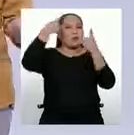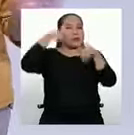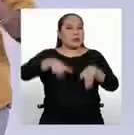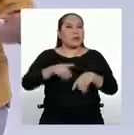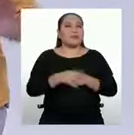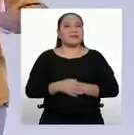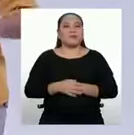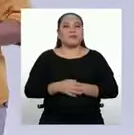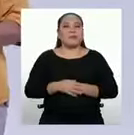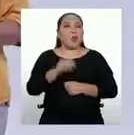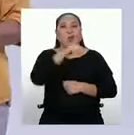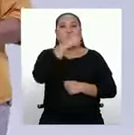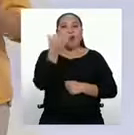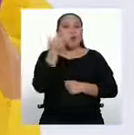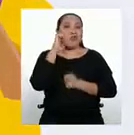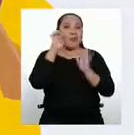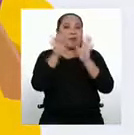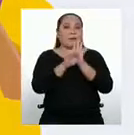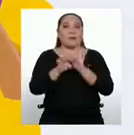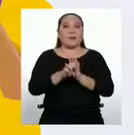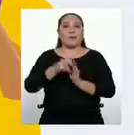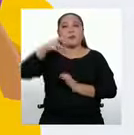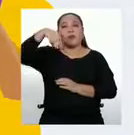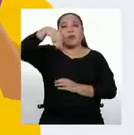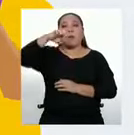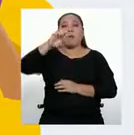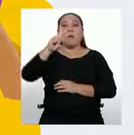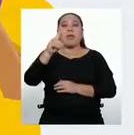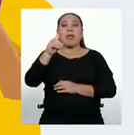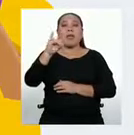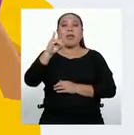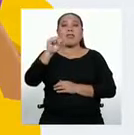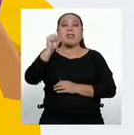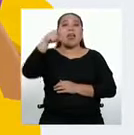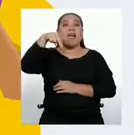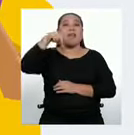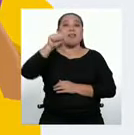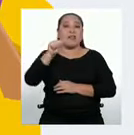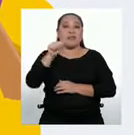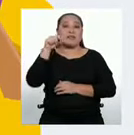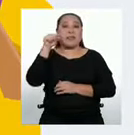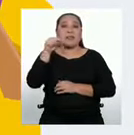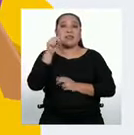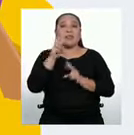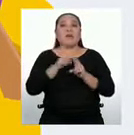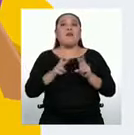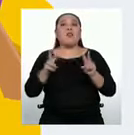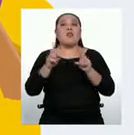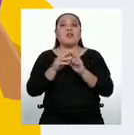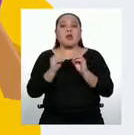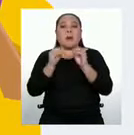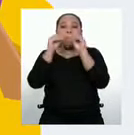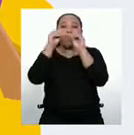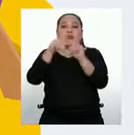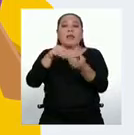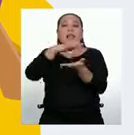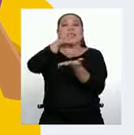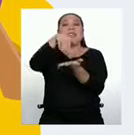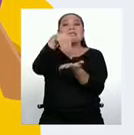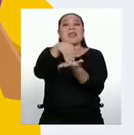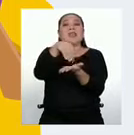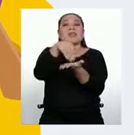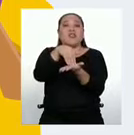Vamos con la siguiente medida. La mediana. La mediana es el valor que ocupa la posición central